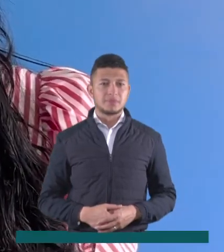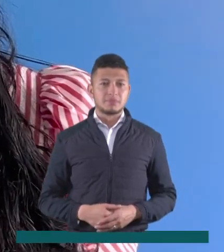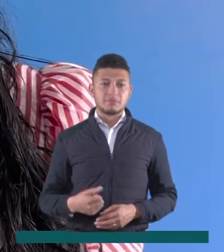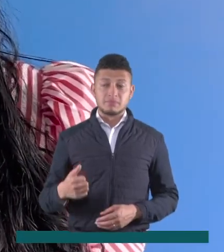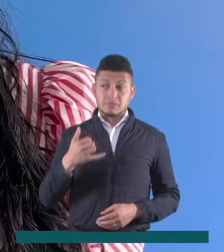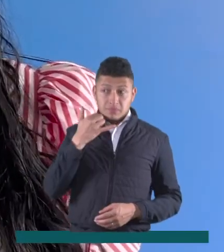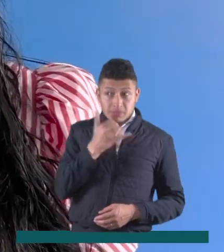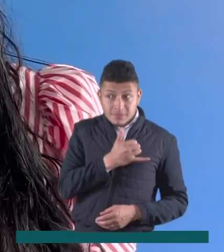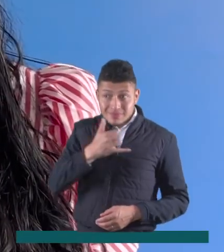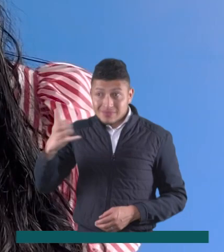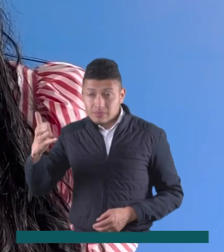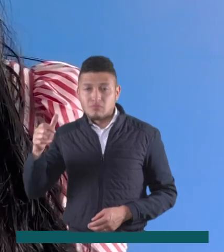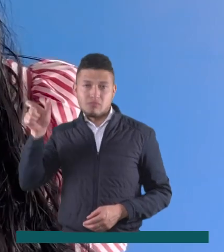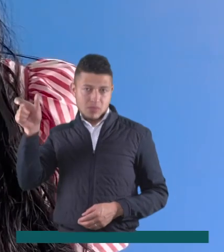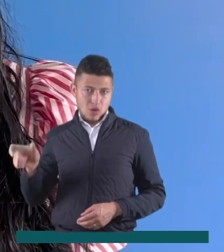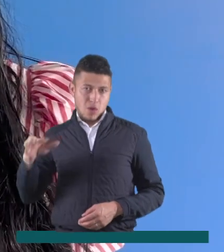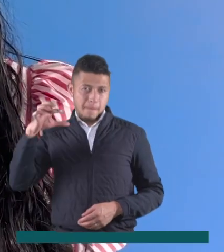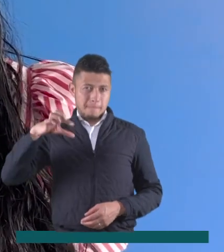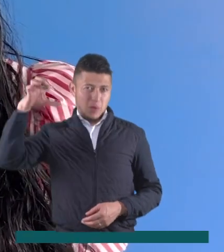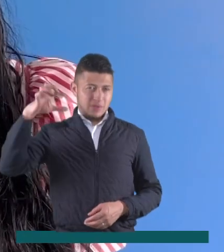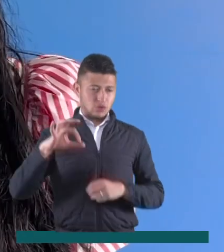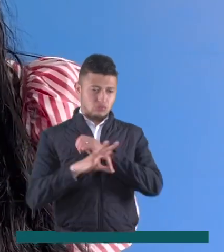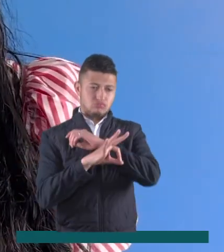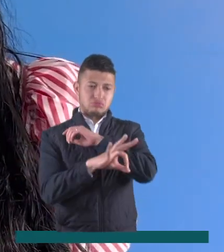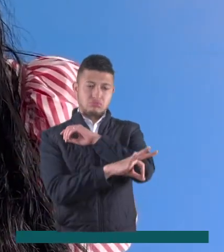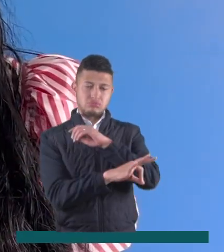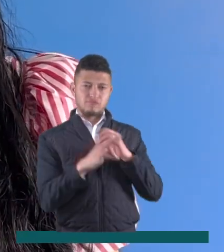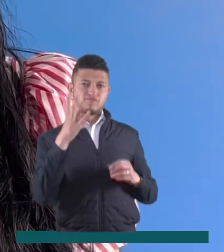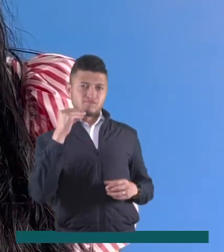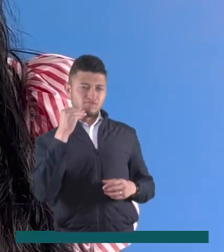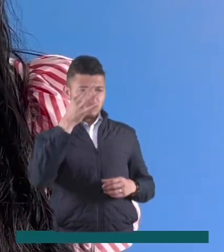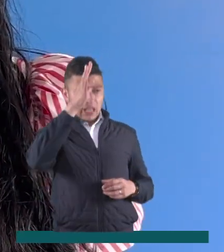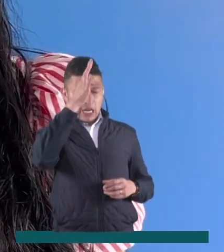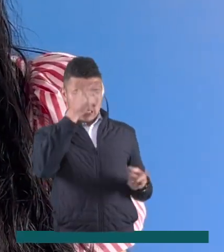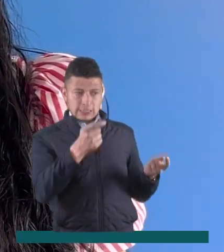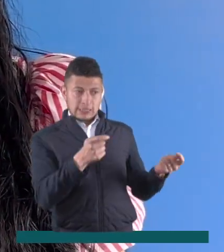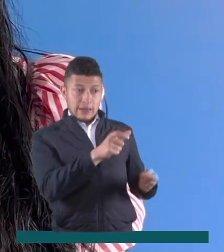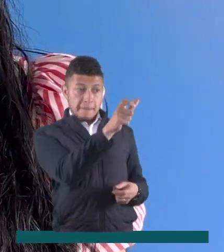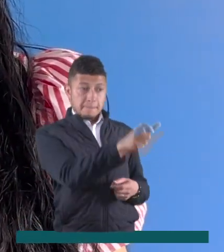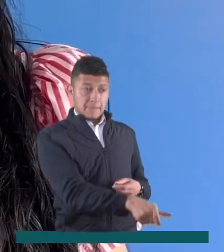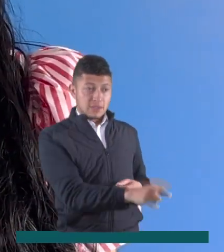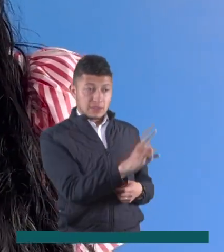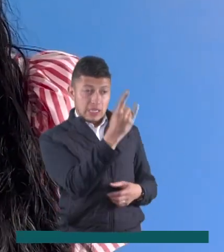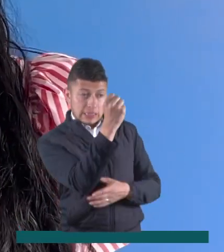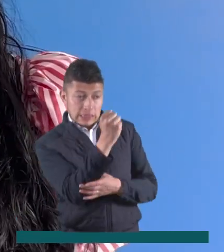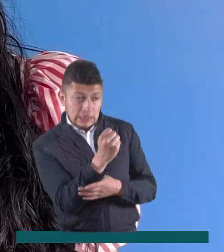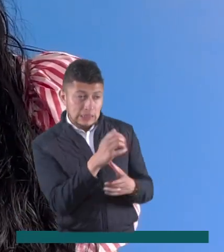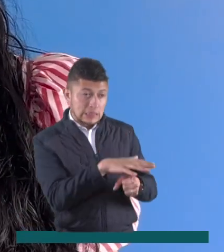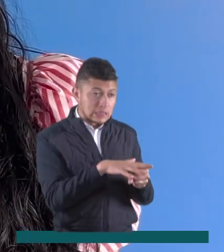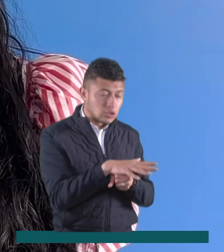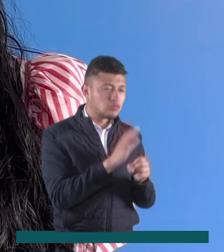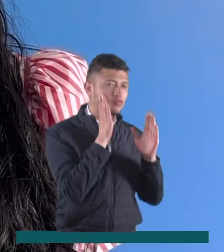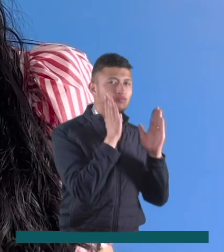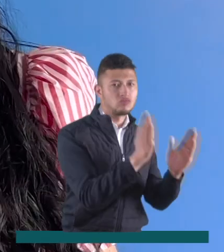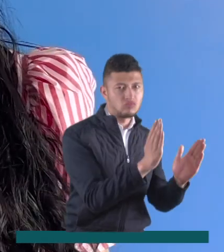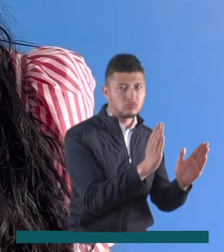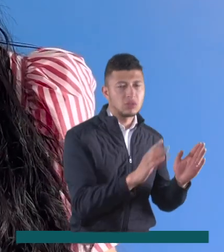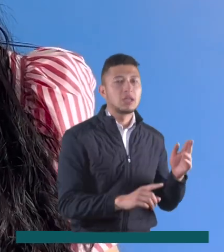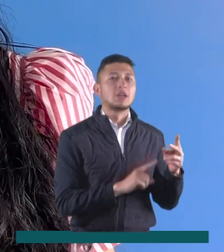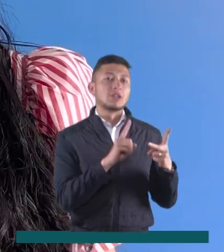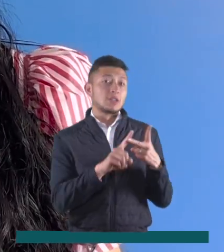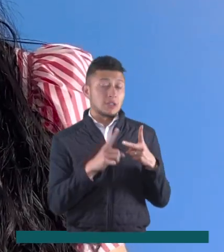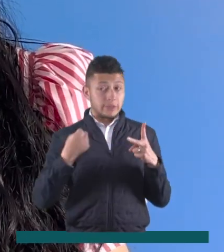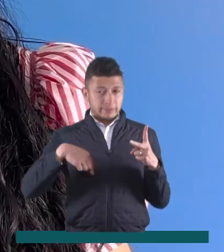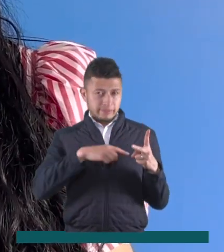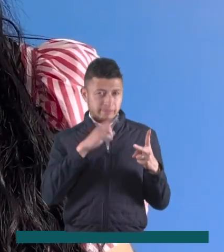llamada es recibida por un profesional de psicología con experiencia en el manejo clínico de este tipo de pacientes y hará la orientación pertinente. En los